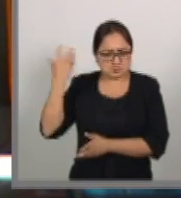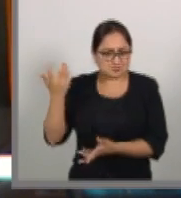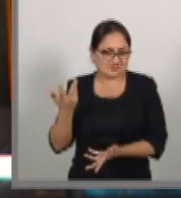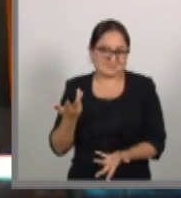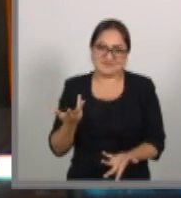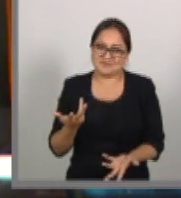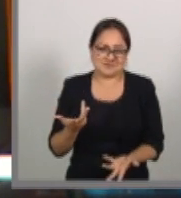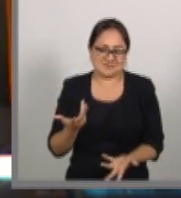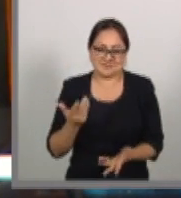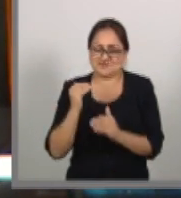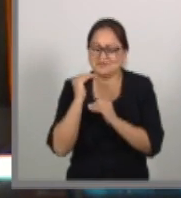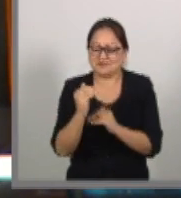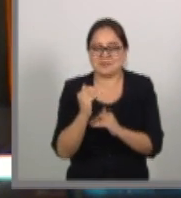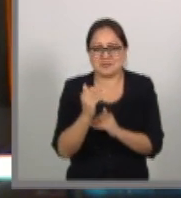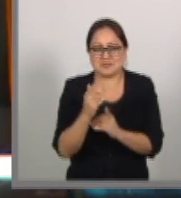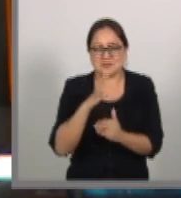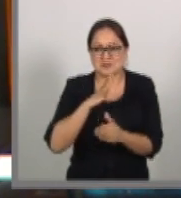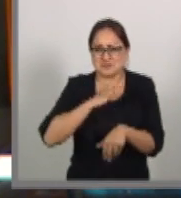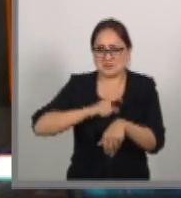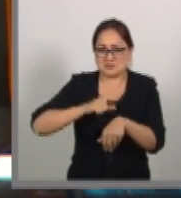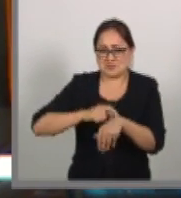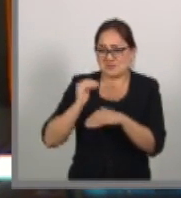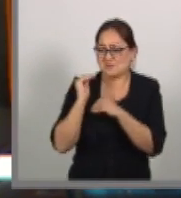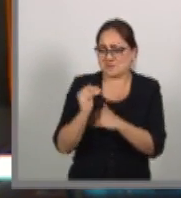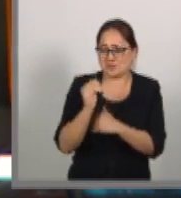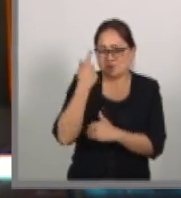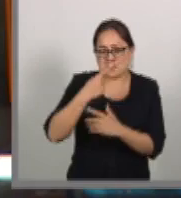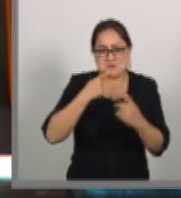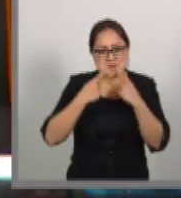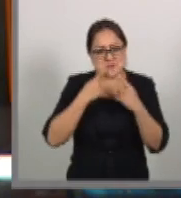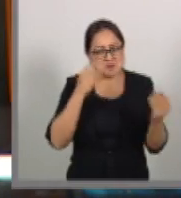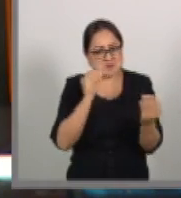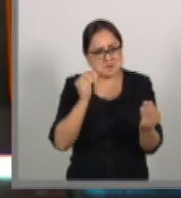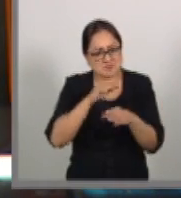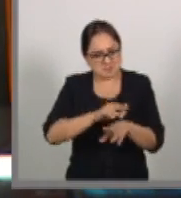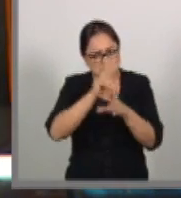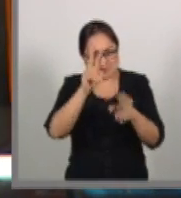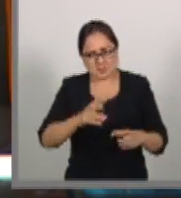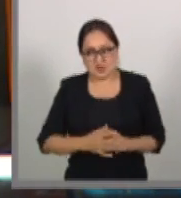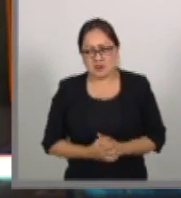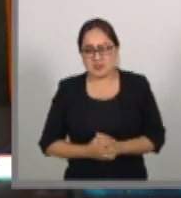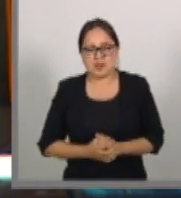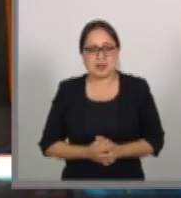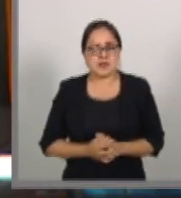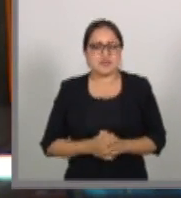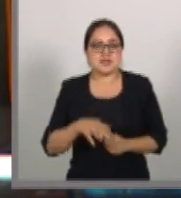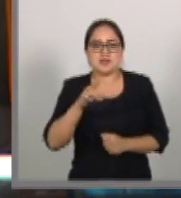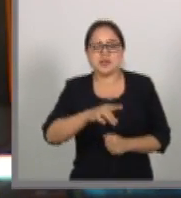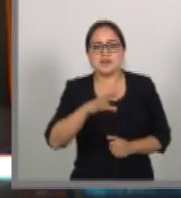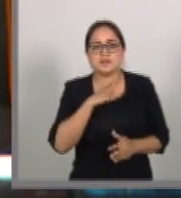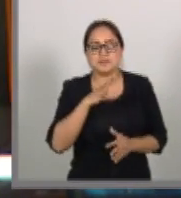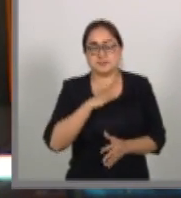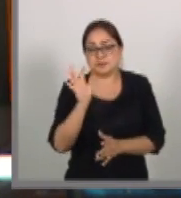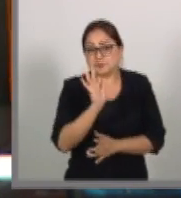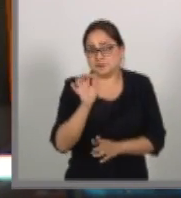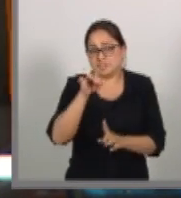se me hace como que está muy acotado el tiempo para hacer la discusión en este sentido. Por eso sí quería